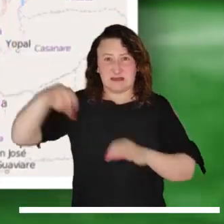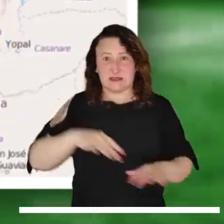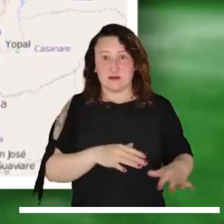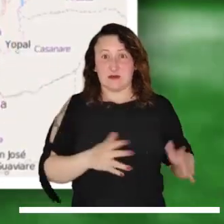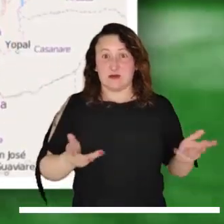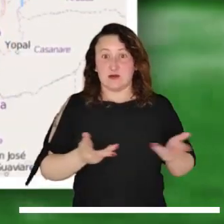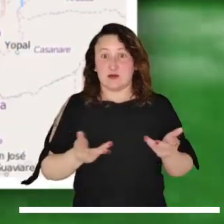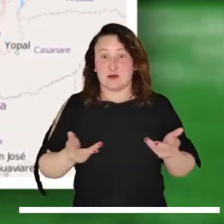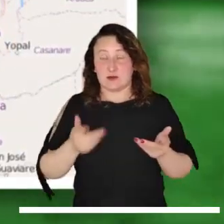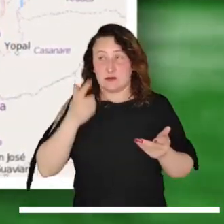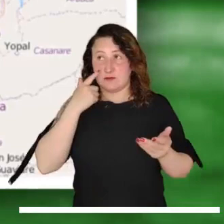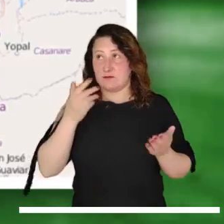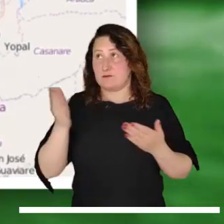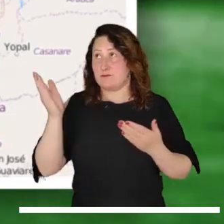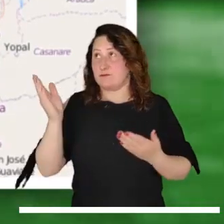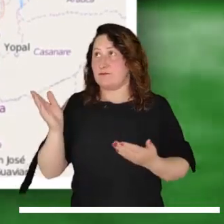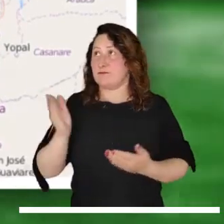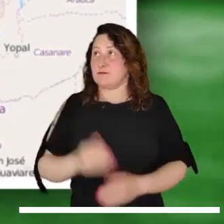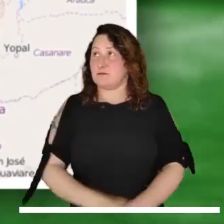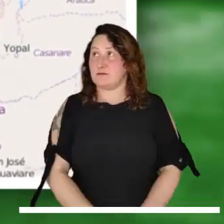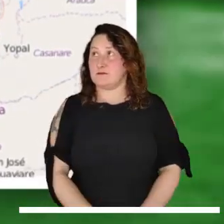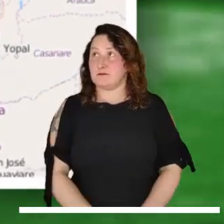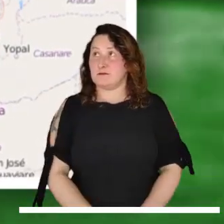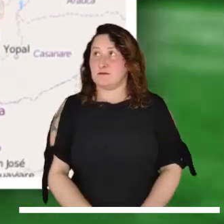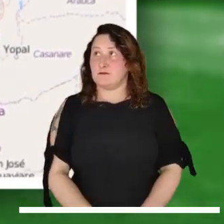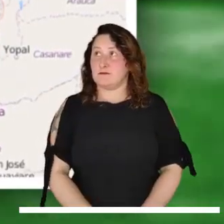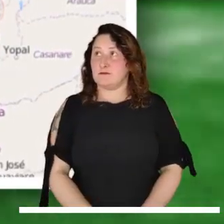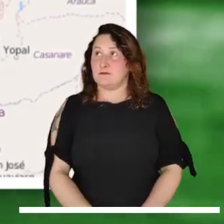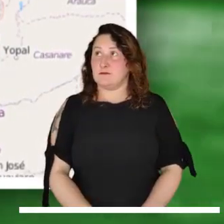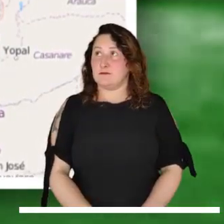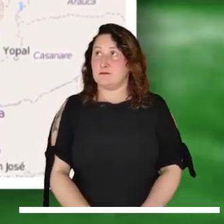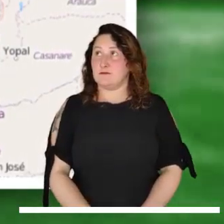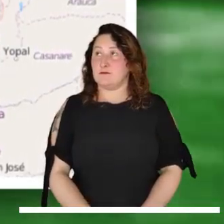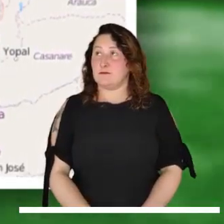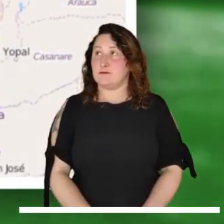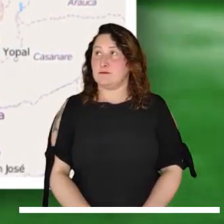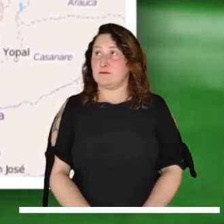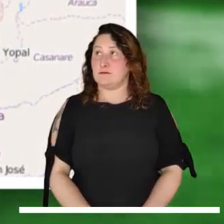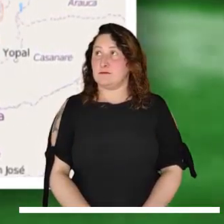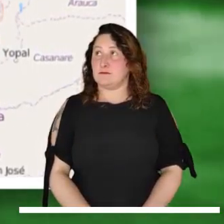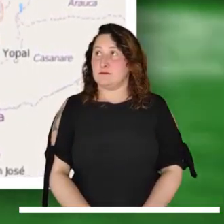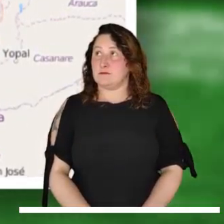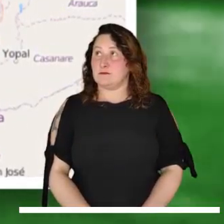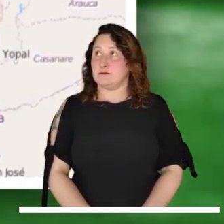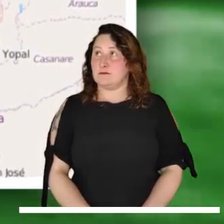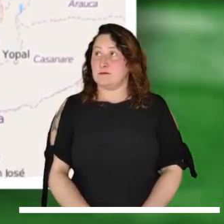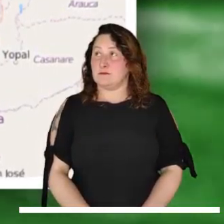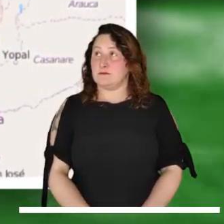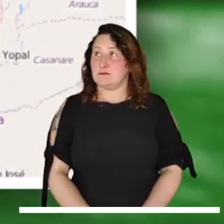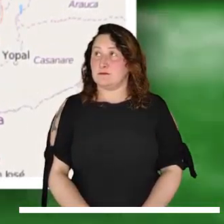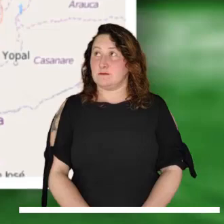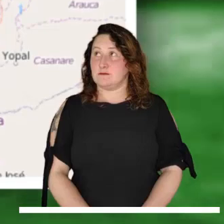Alerta roja por la avenida torrencial registrada en la vereda San Vicente del municipio de Vélez Santander.